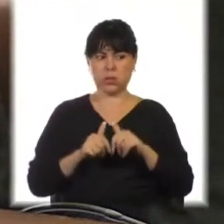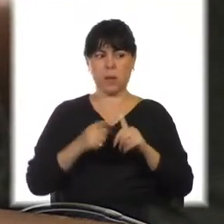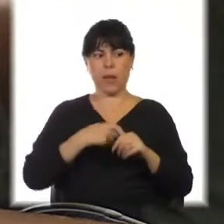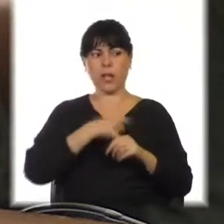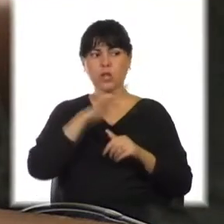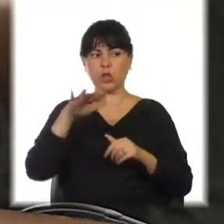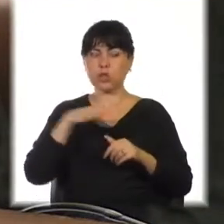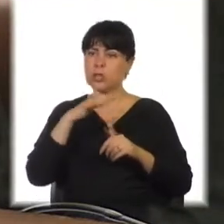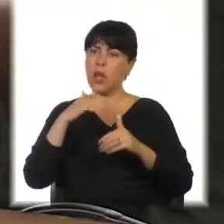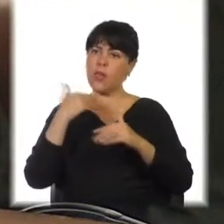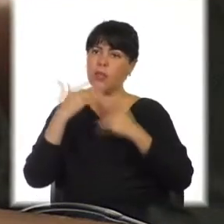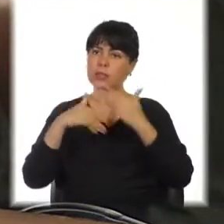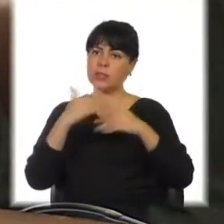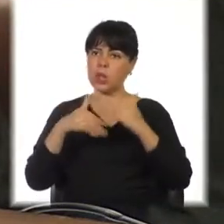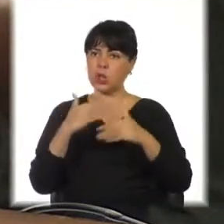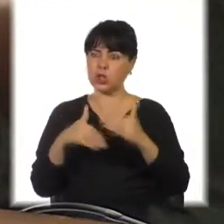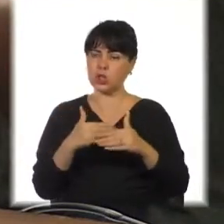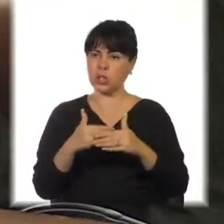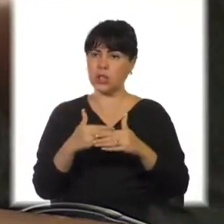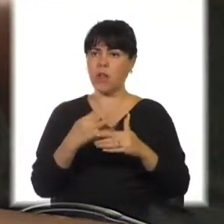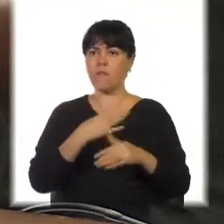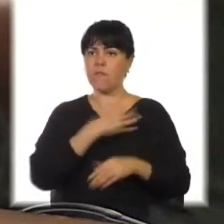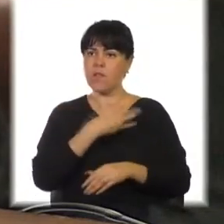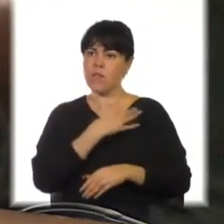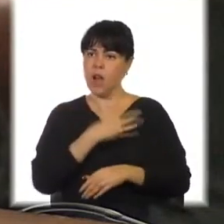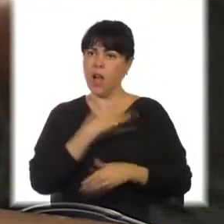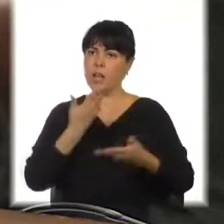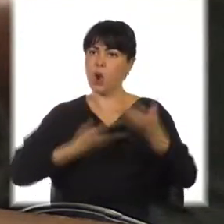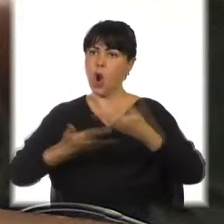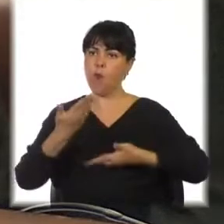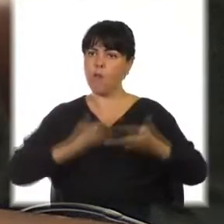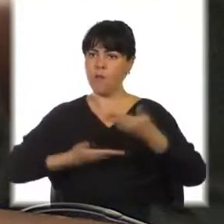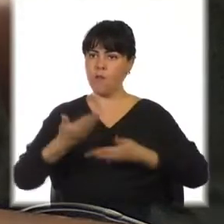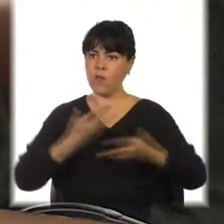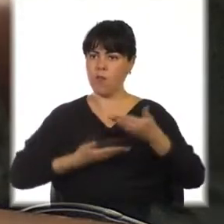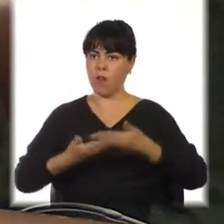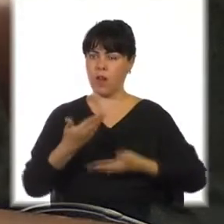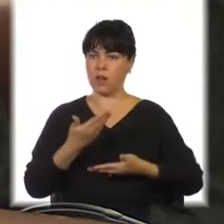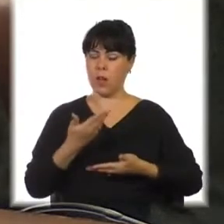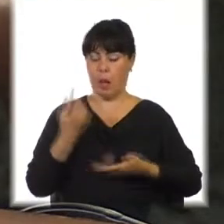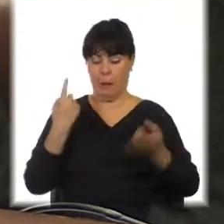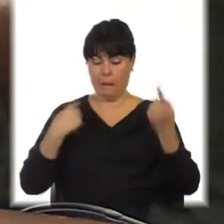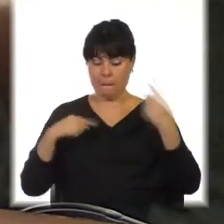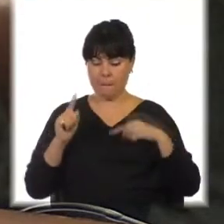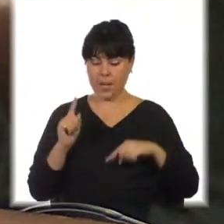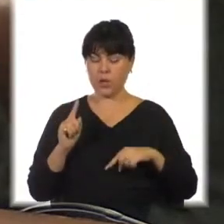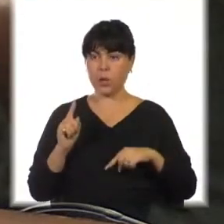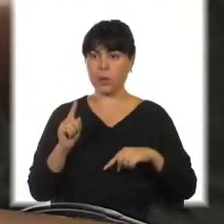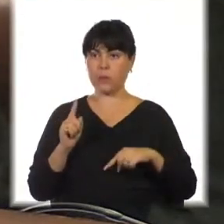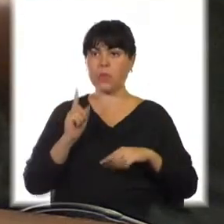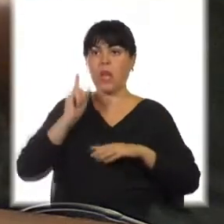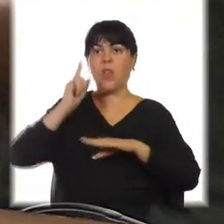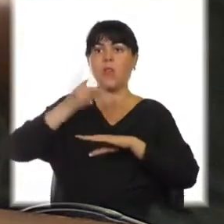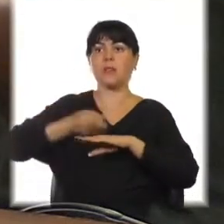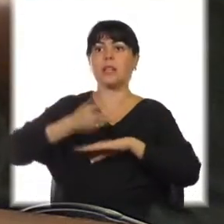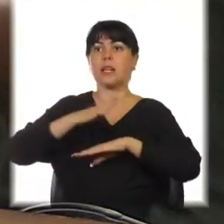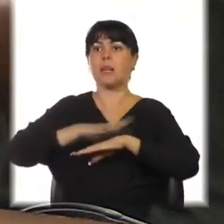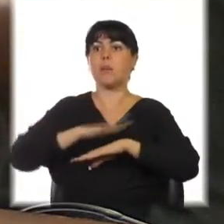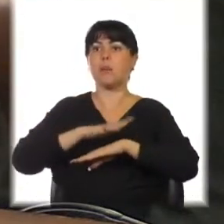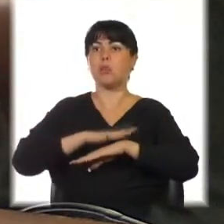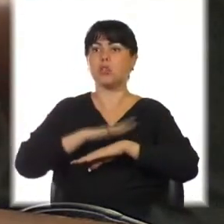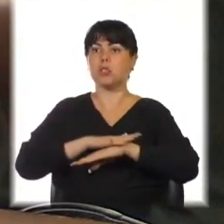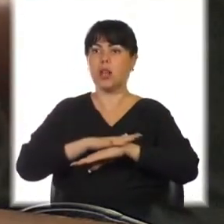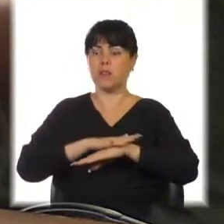se desarrolle, viva y conviva. Pero esas condiciones, señor Presidente, deben ser responsables